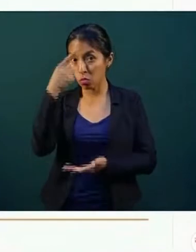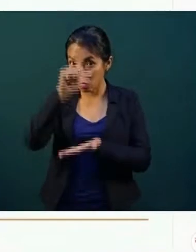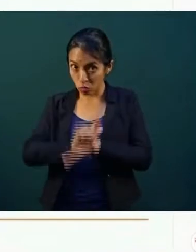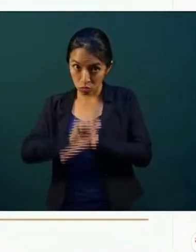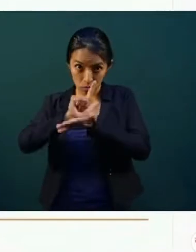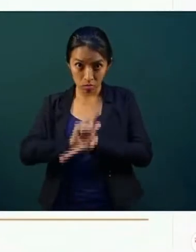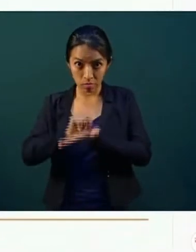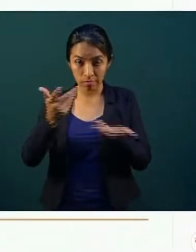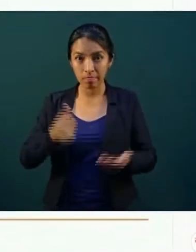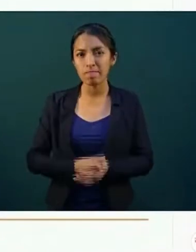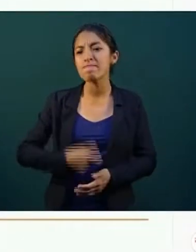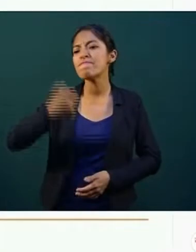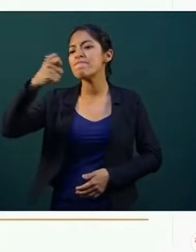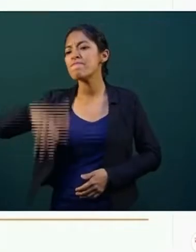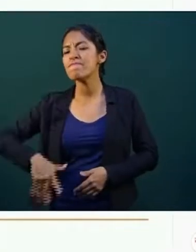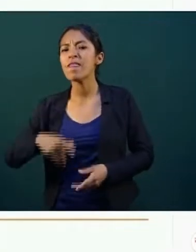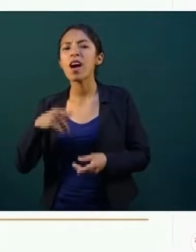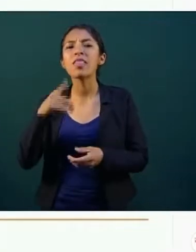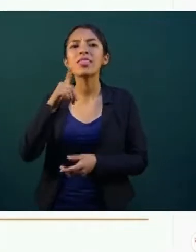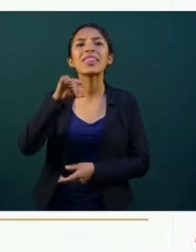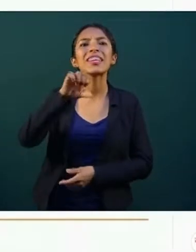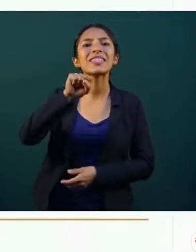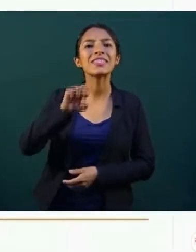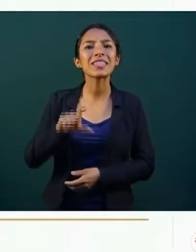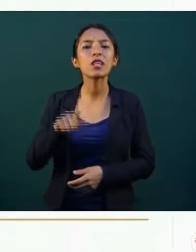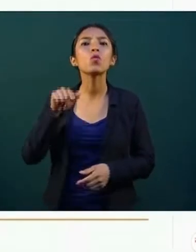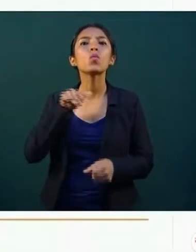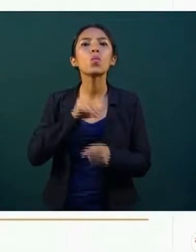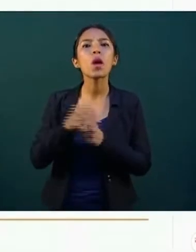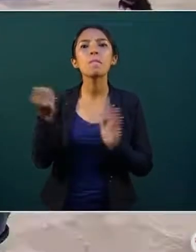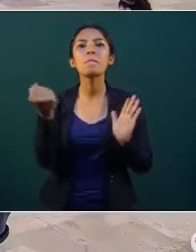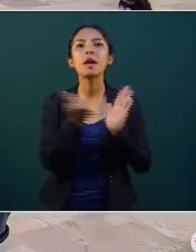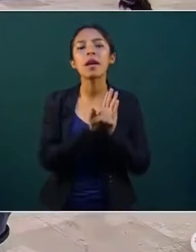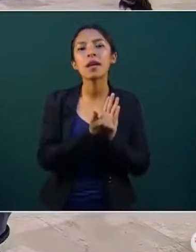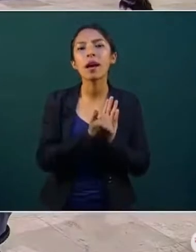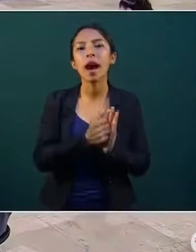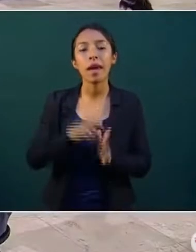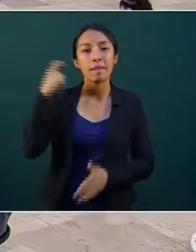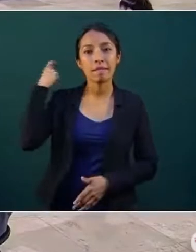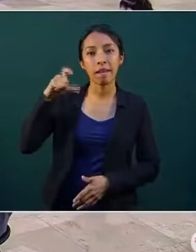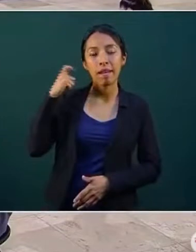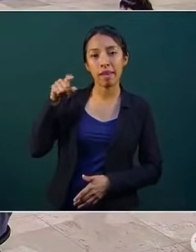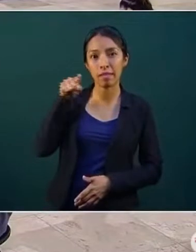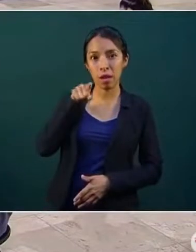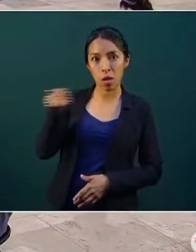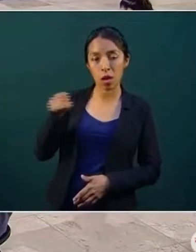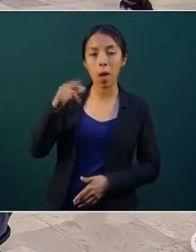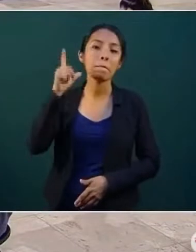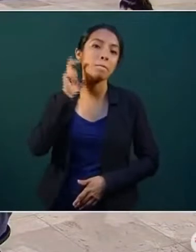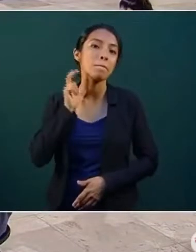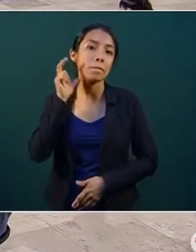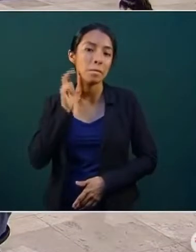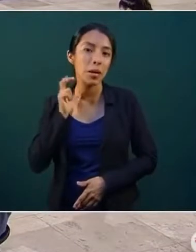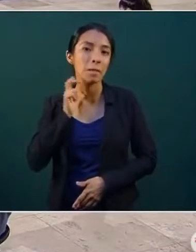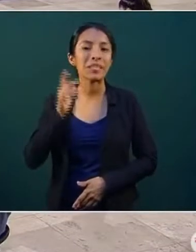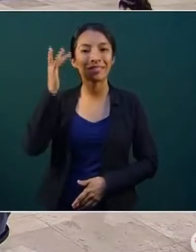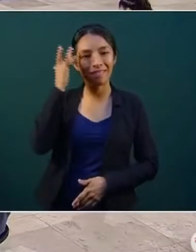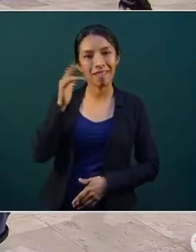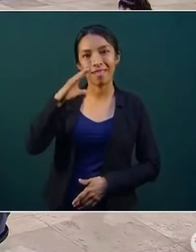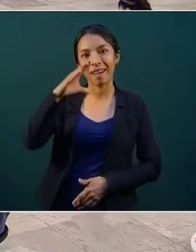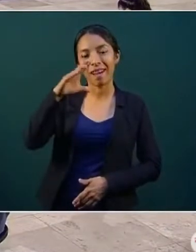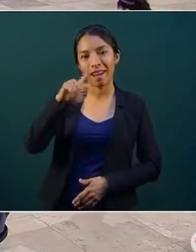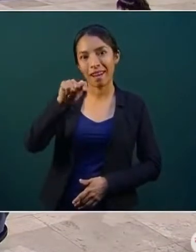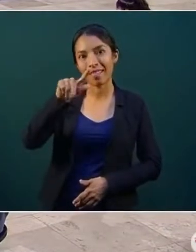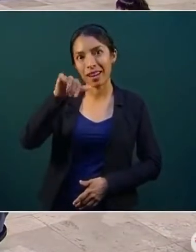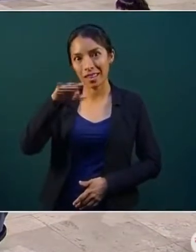litro. Los más baratos en el diéselos registraron la marca G500, en Querétaro, Querétaro, y la franquicia Pemex, en Santa Catarina, Nuevo León,